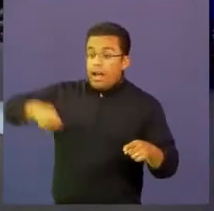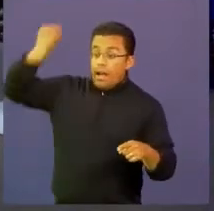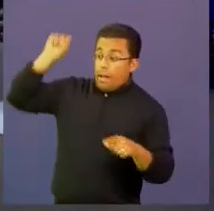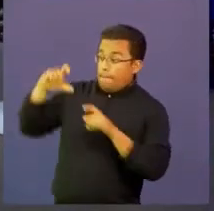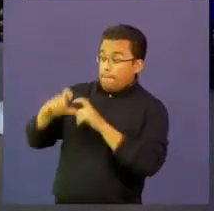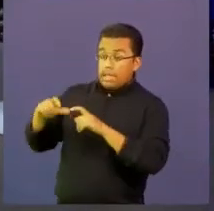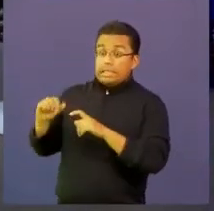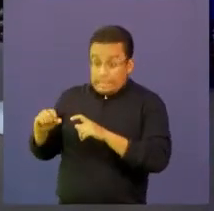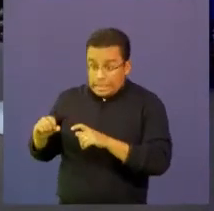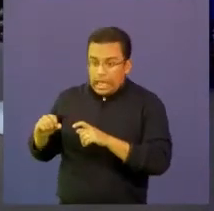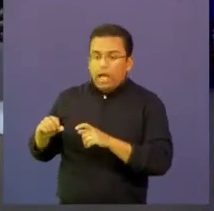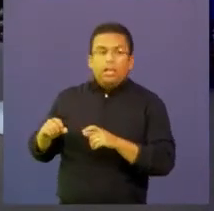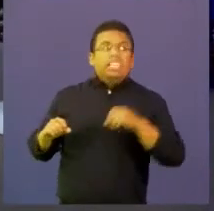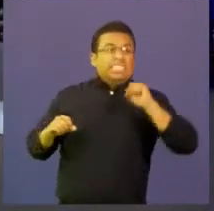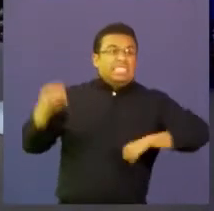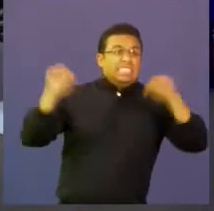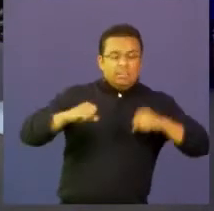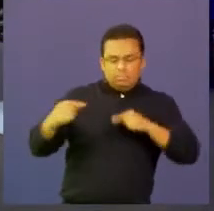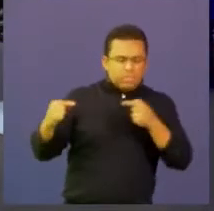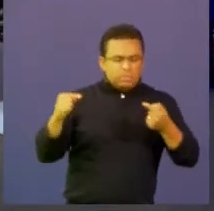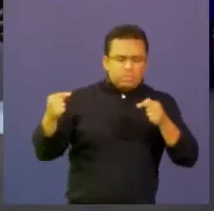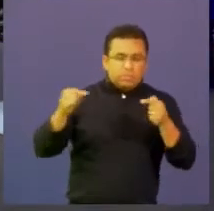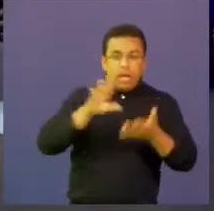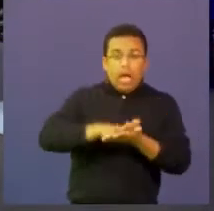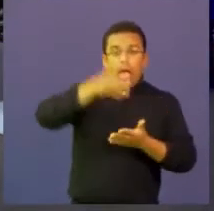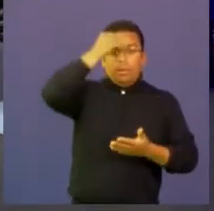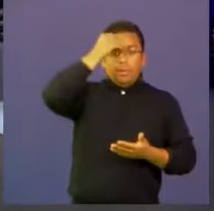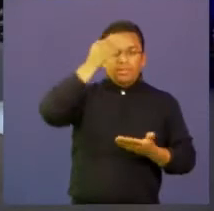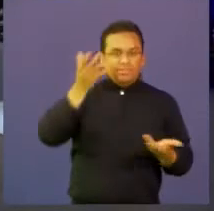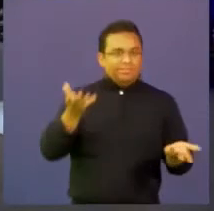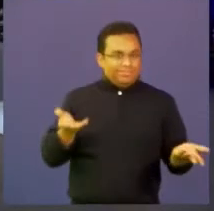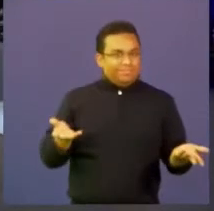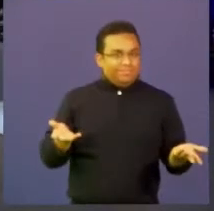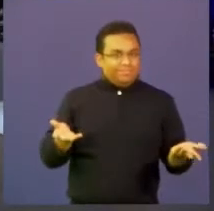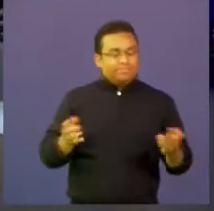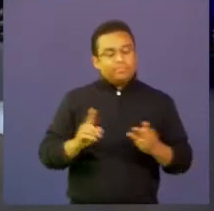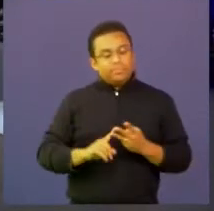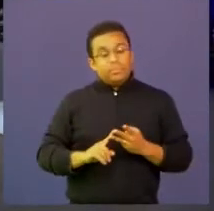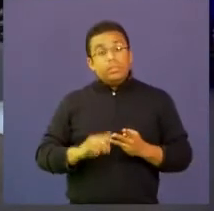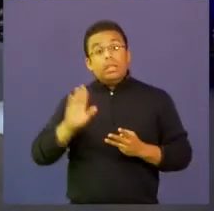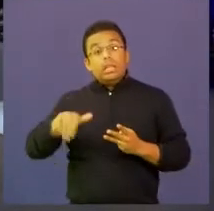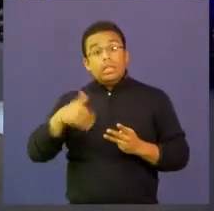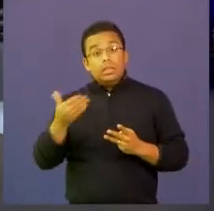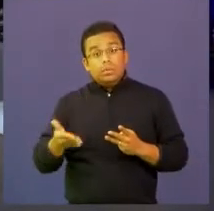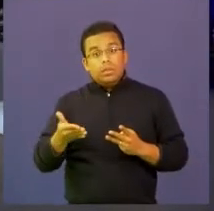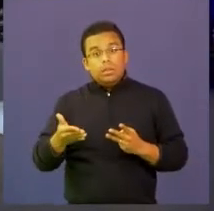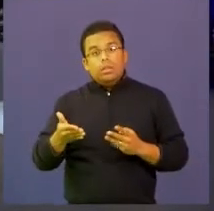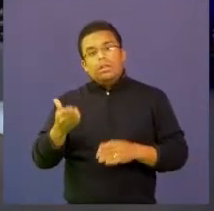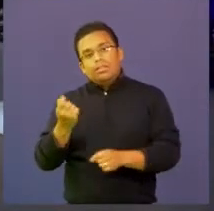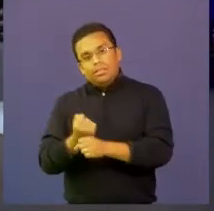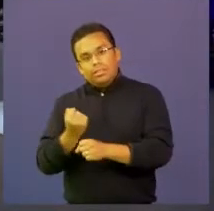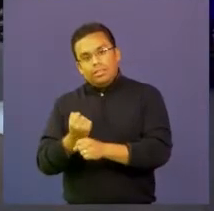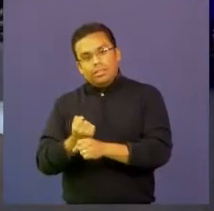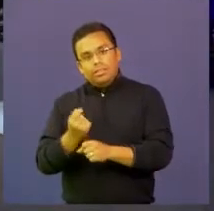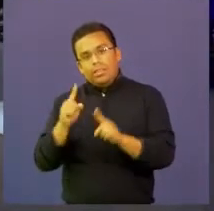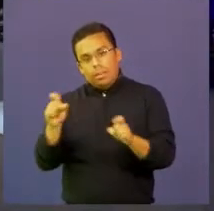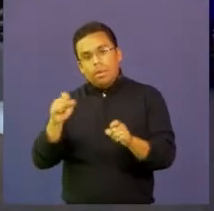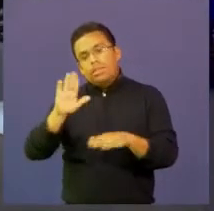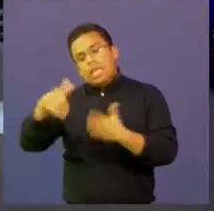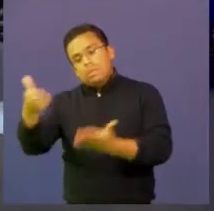estudiante aprenda un poco más sobre la realidad en nuestro país y finalmente un trabajo posjuego en el cual el docente va a hacer una